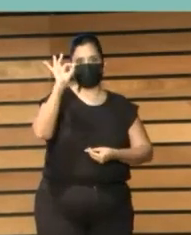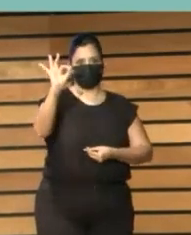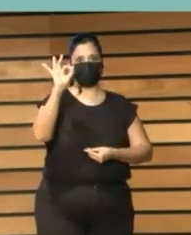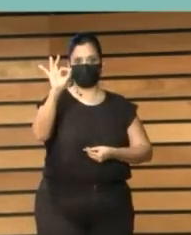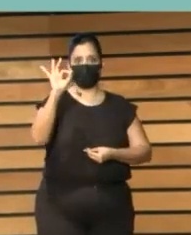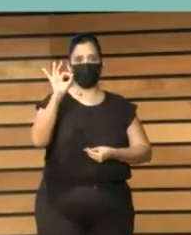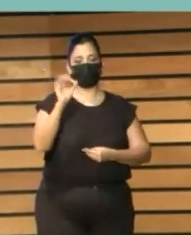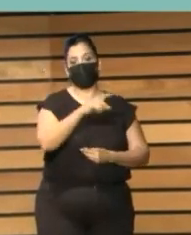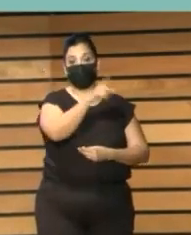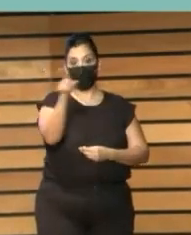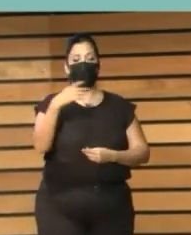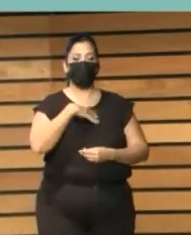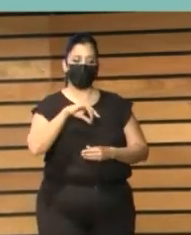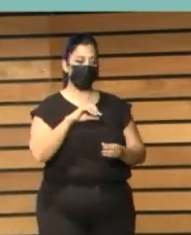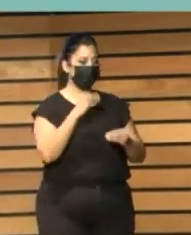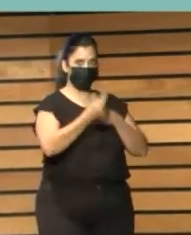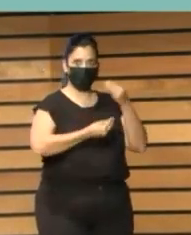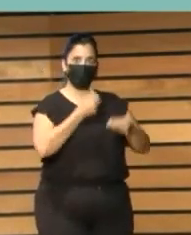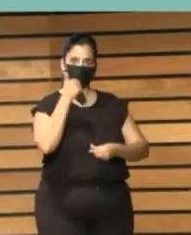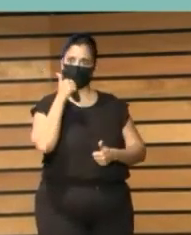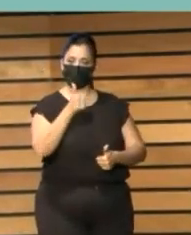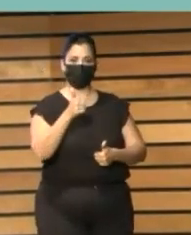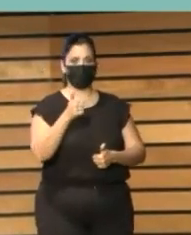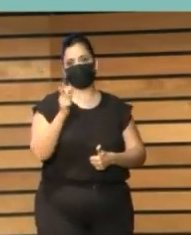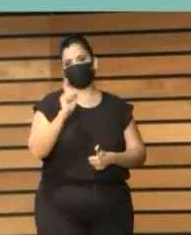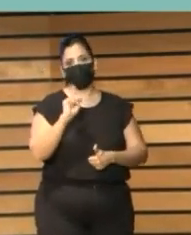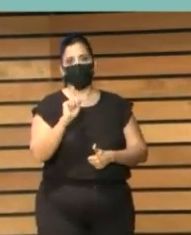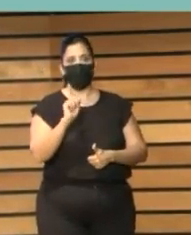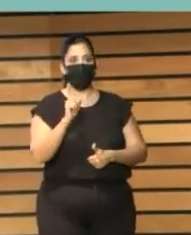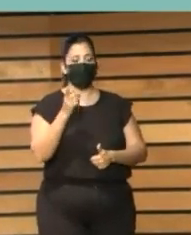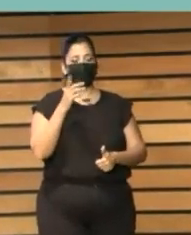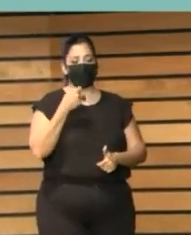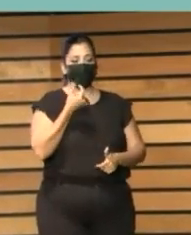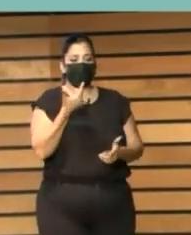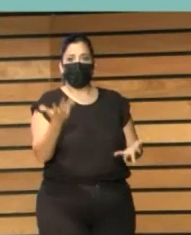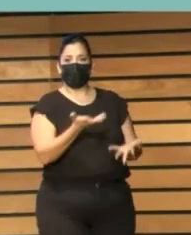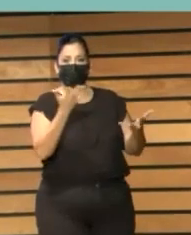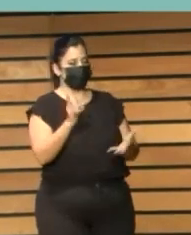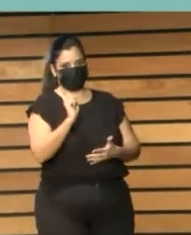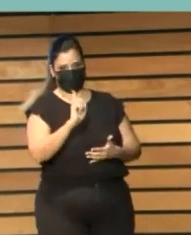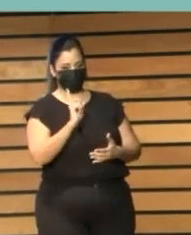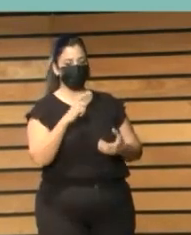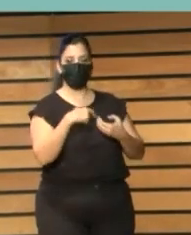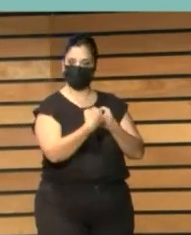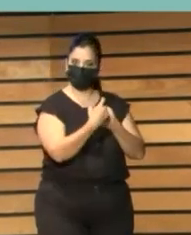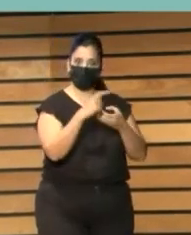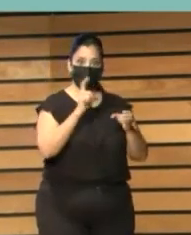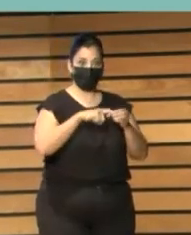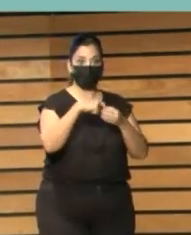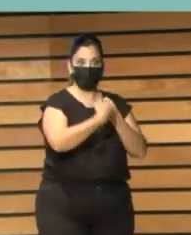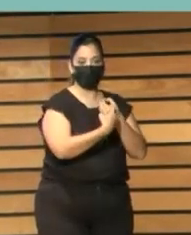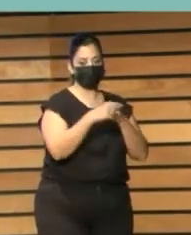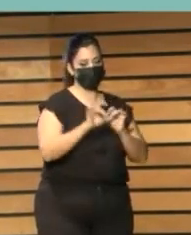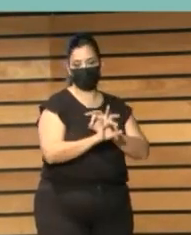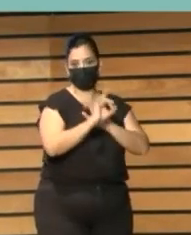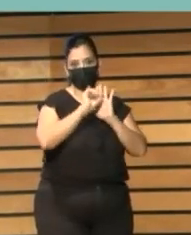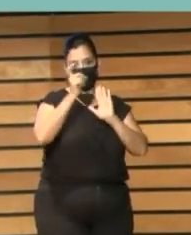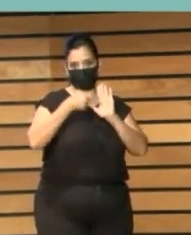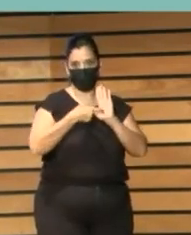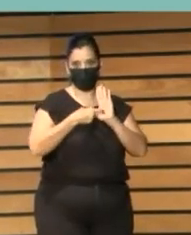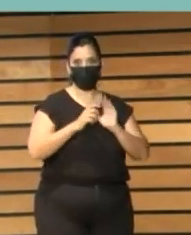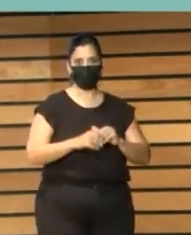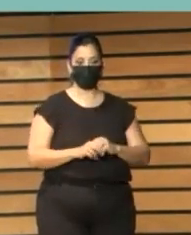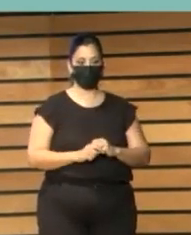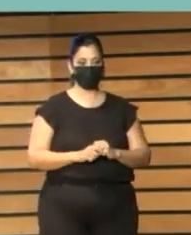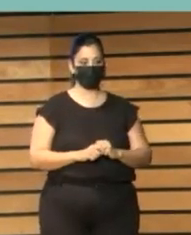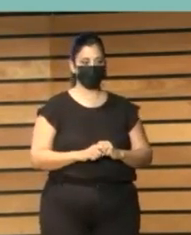sean mediadoras en el aprendizaje. Bueno, no voy a detenerme. La plataforma incluiría estas